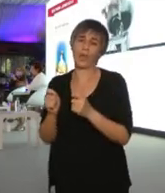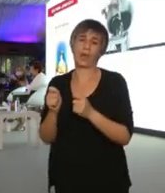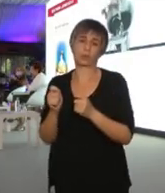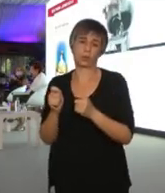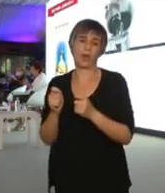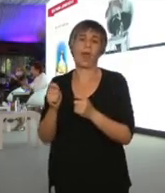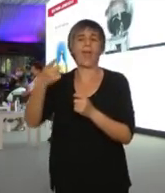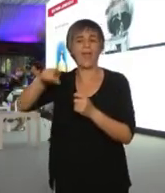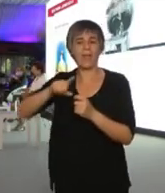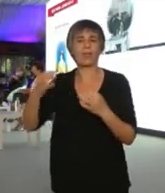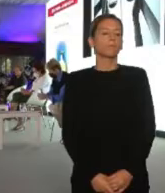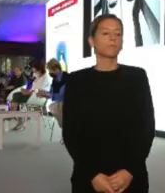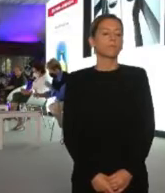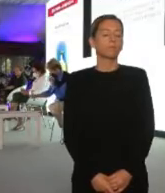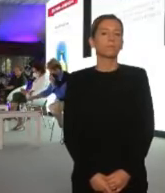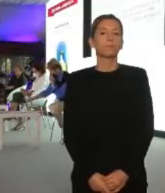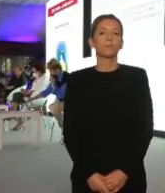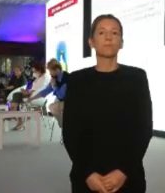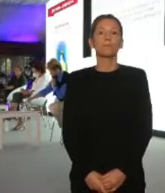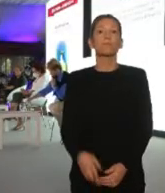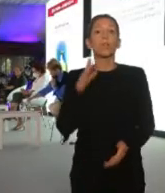perspectiva de género.